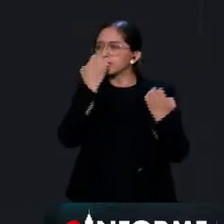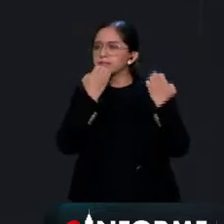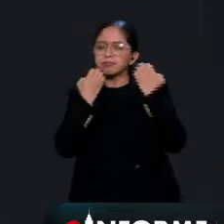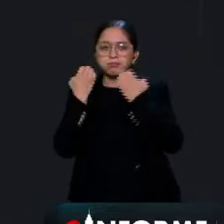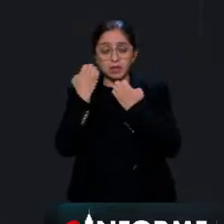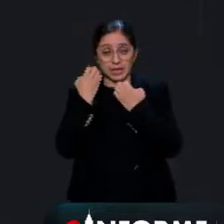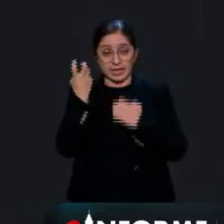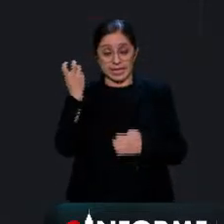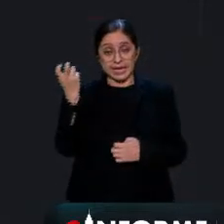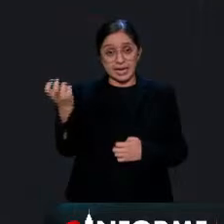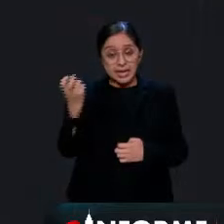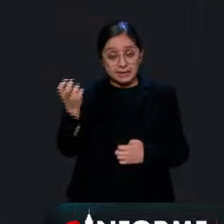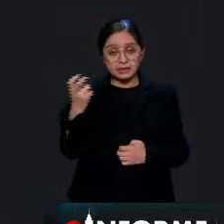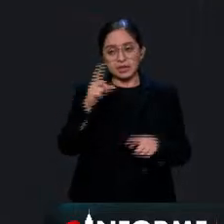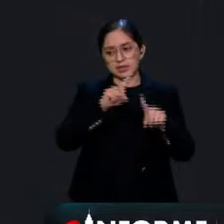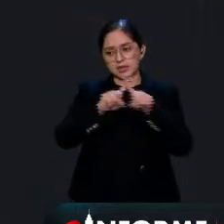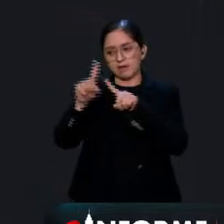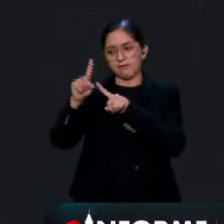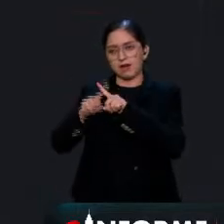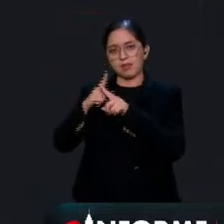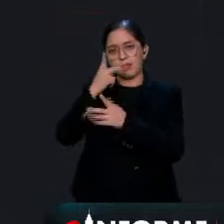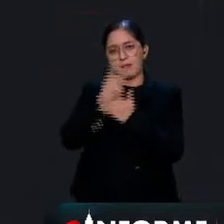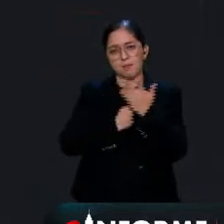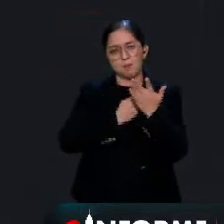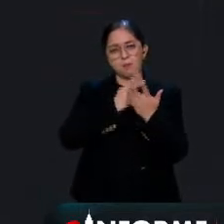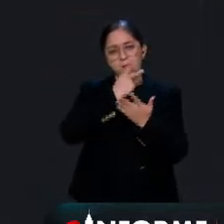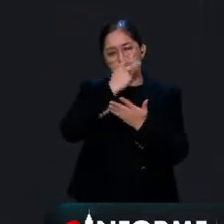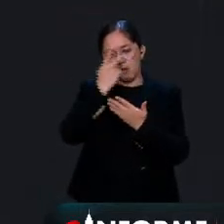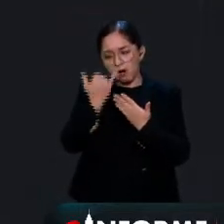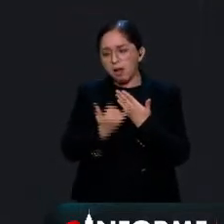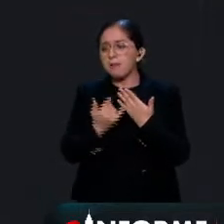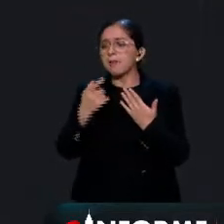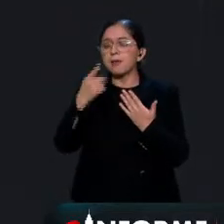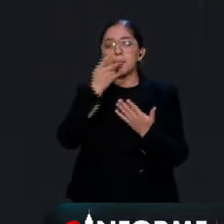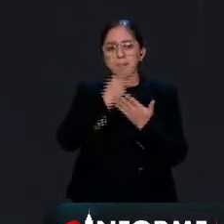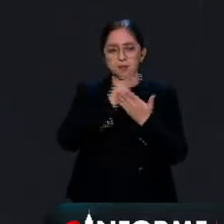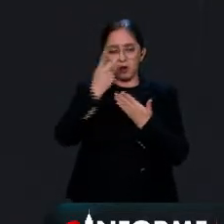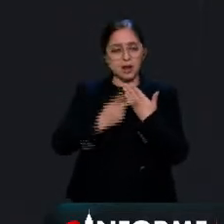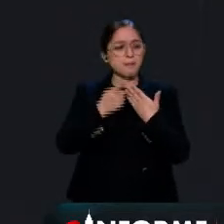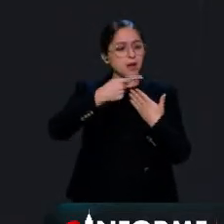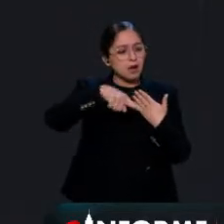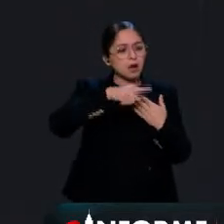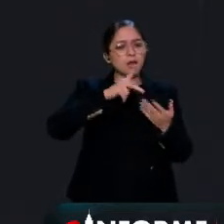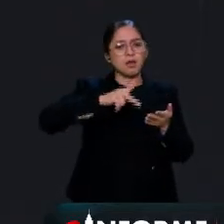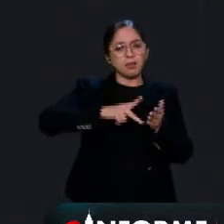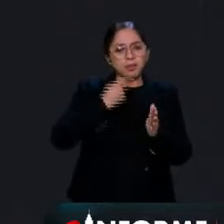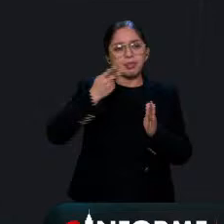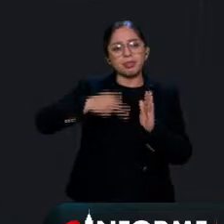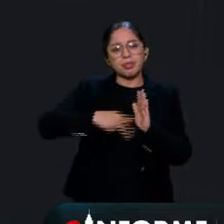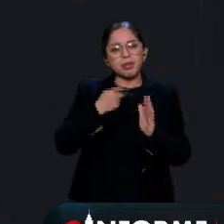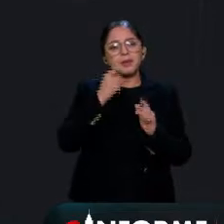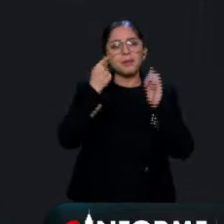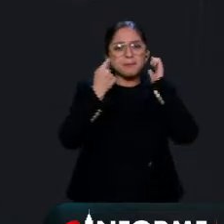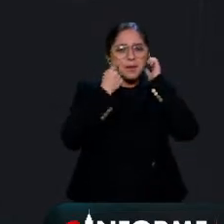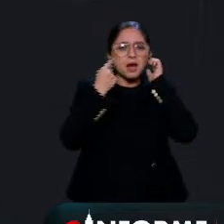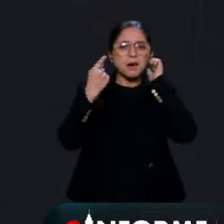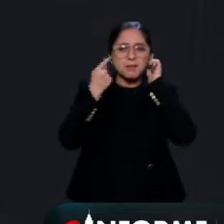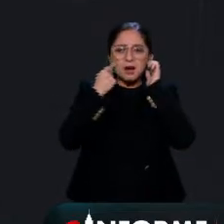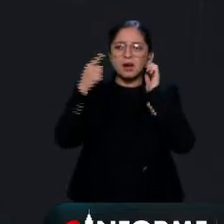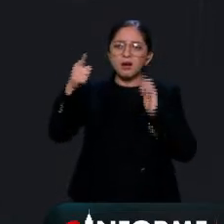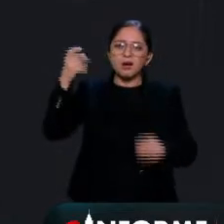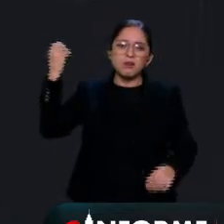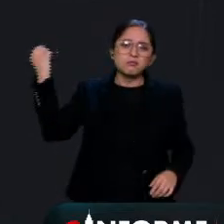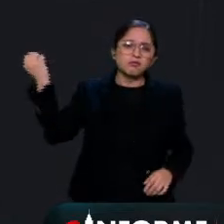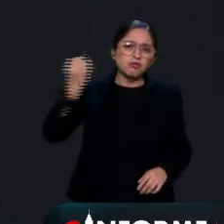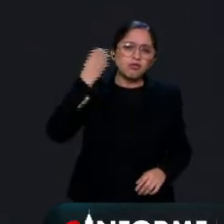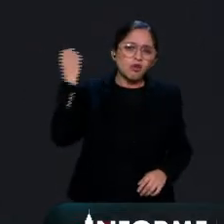este es uno de los problemas que se repiten constantemente en este tipo de de foros no que